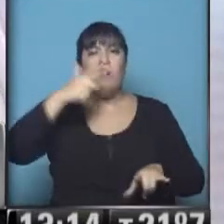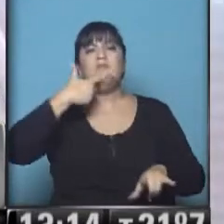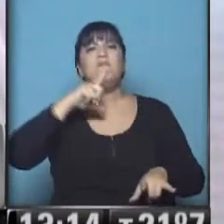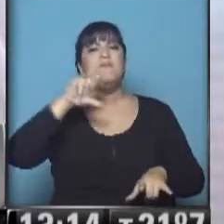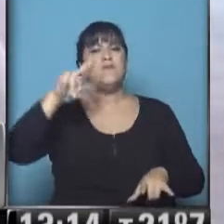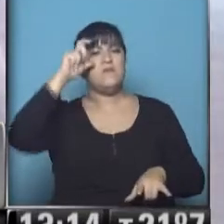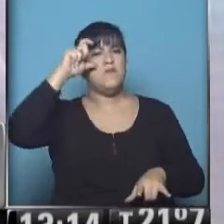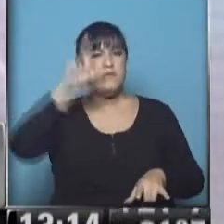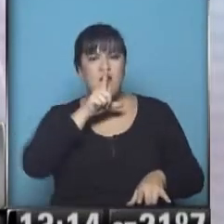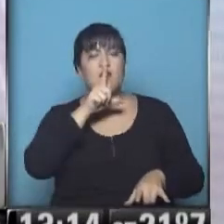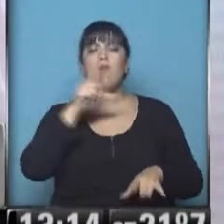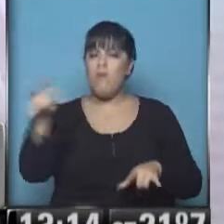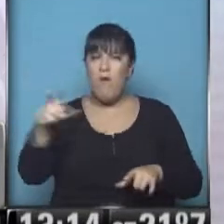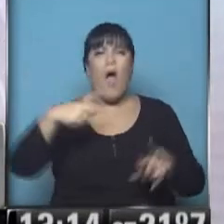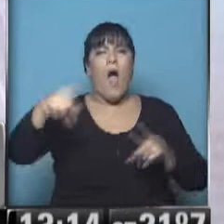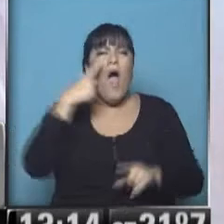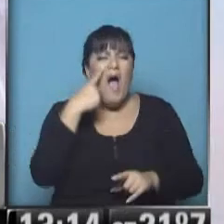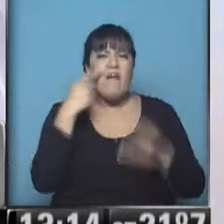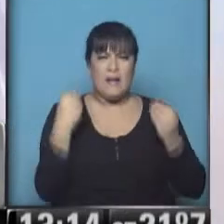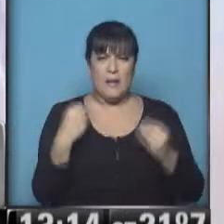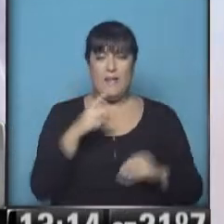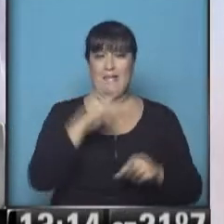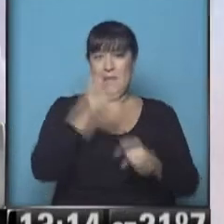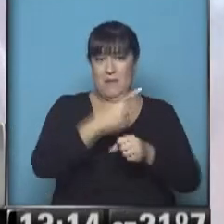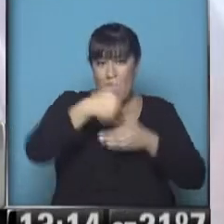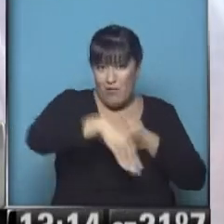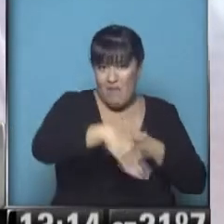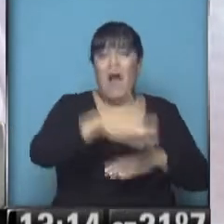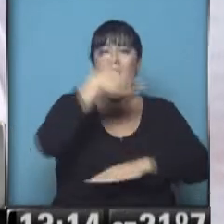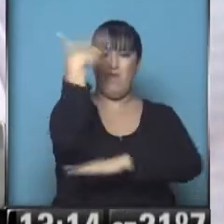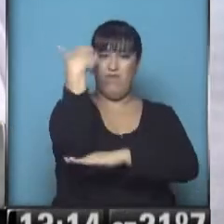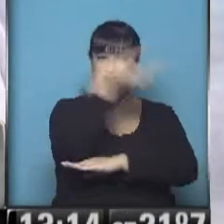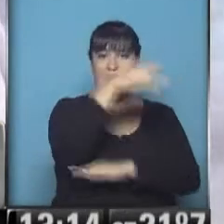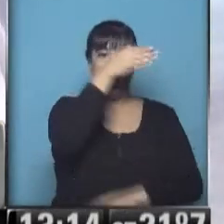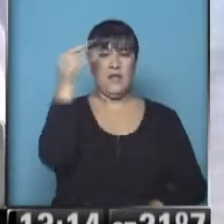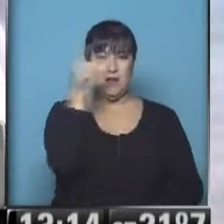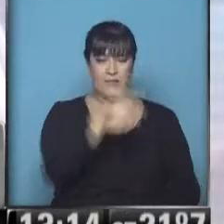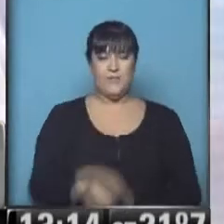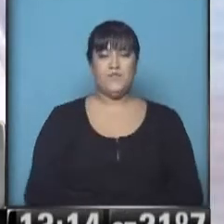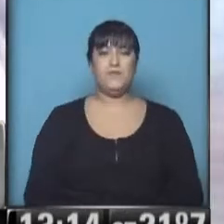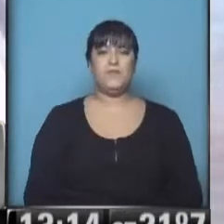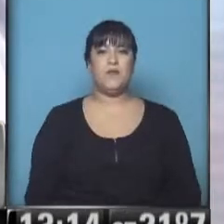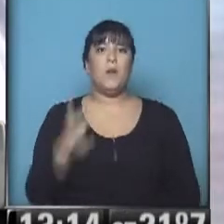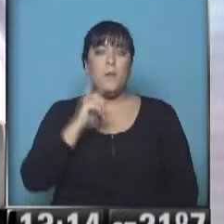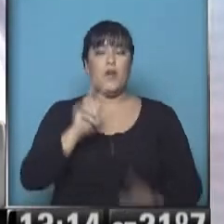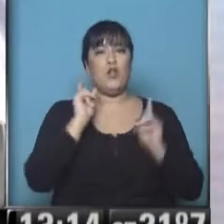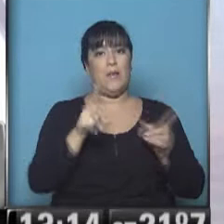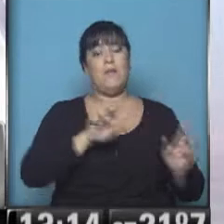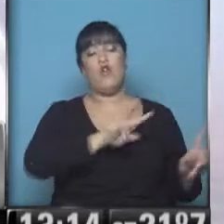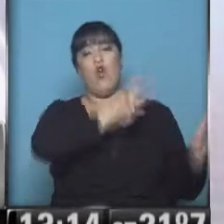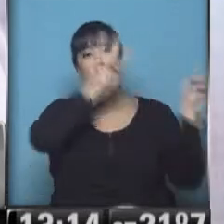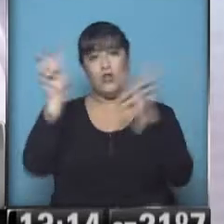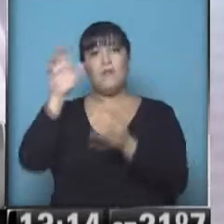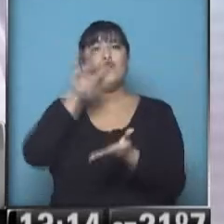el discurso de la Presidenta de la Nación, el primero, en un ratito nada más, aquí en Naciones Unidas. Pero claro que el otro tema de la seguridad,